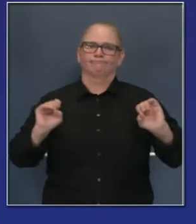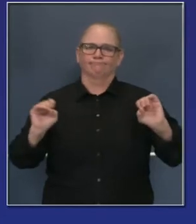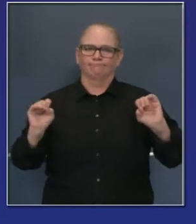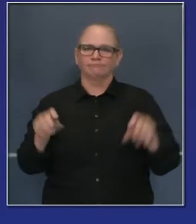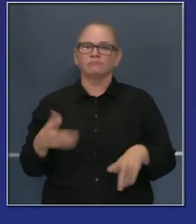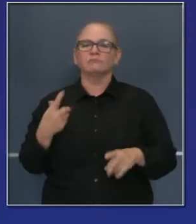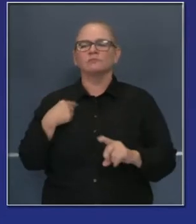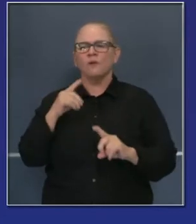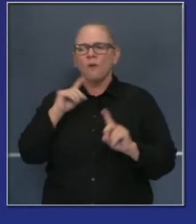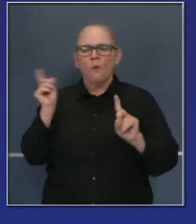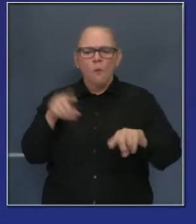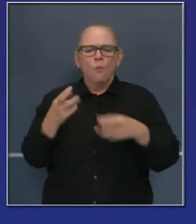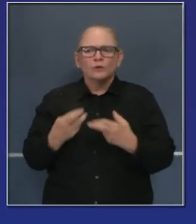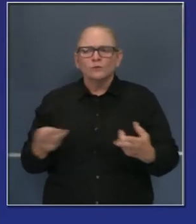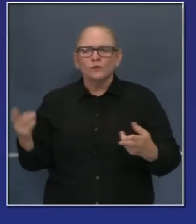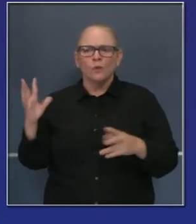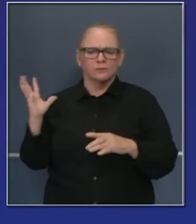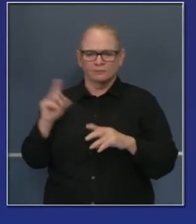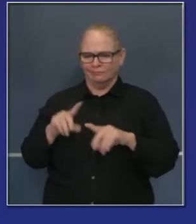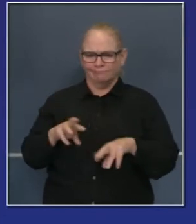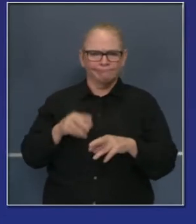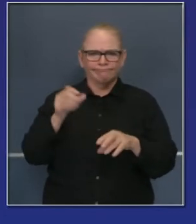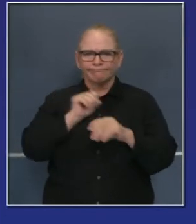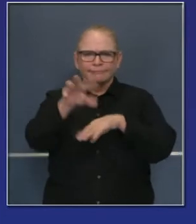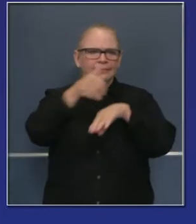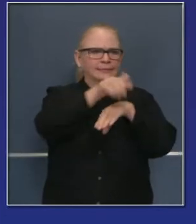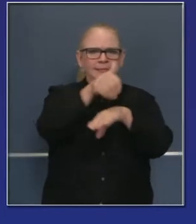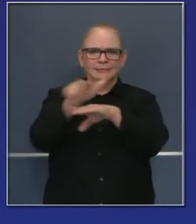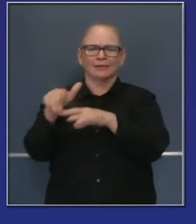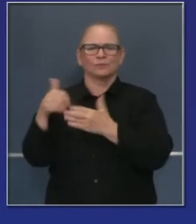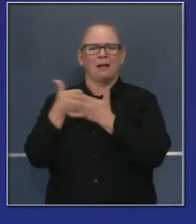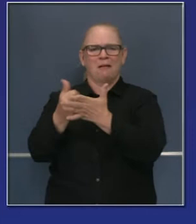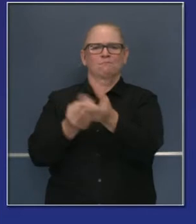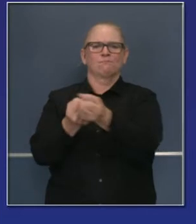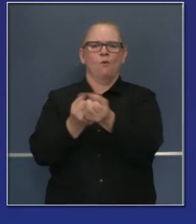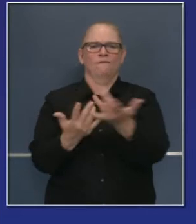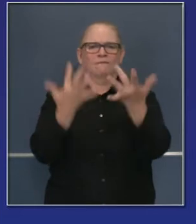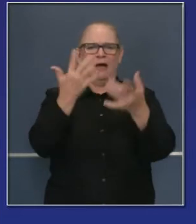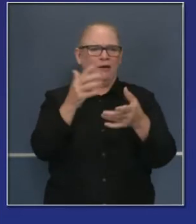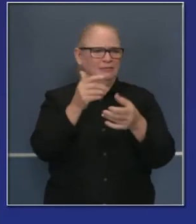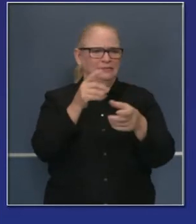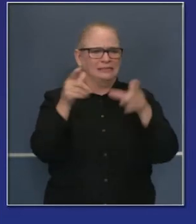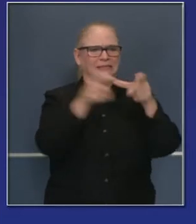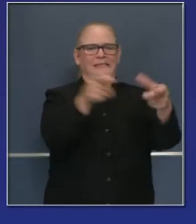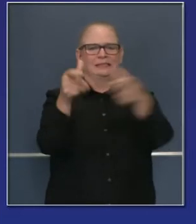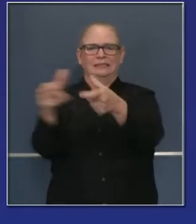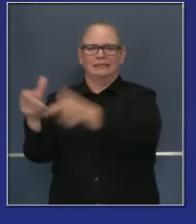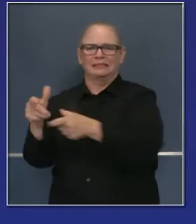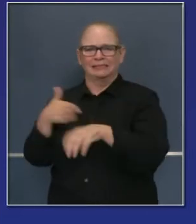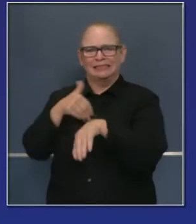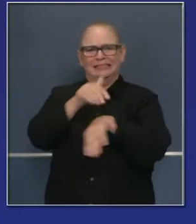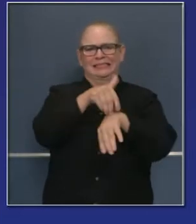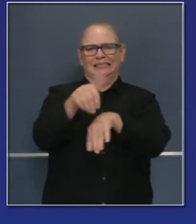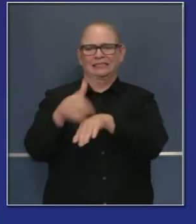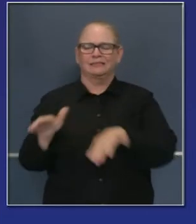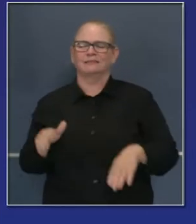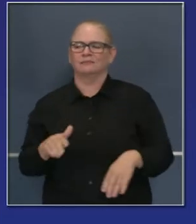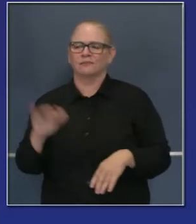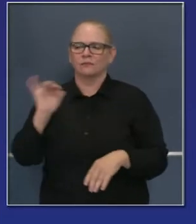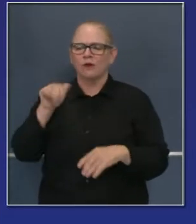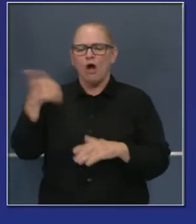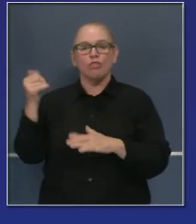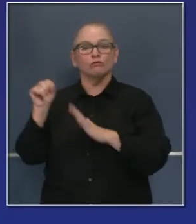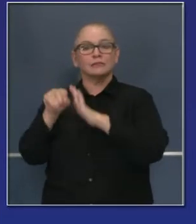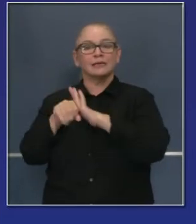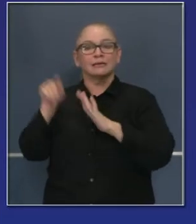combatir contra estos incendios, tanto dentro del estado como en el sistema mutual con otros estados en el